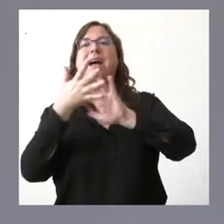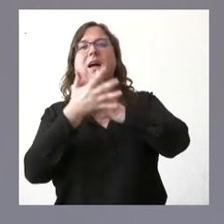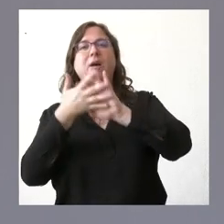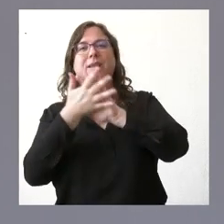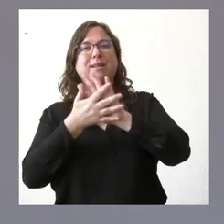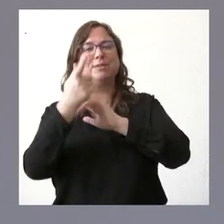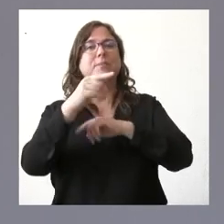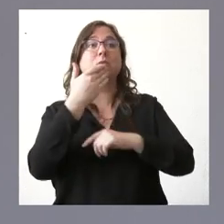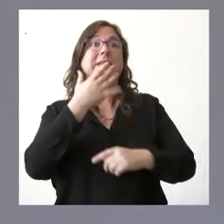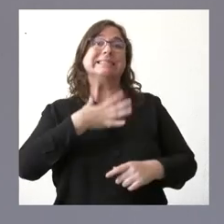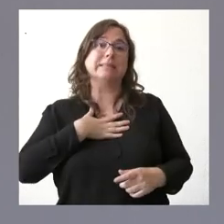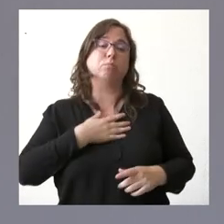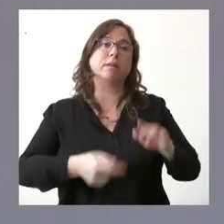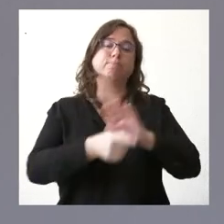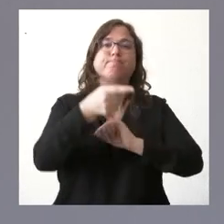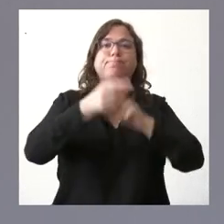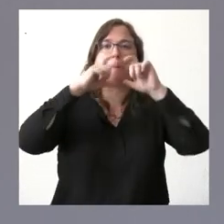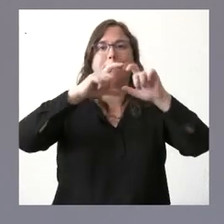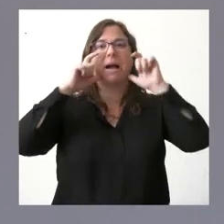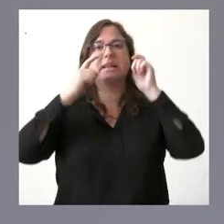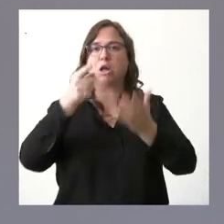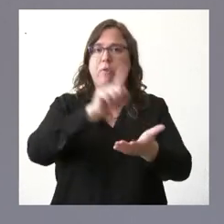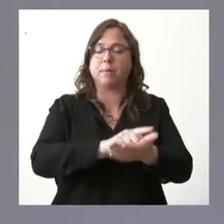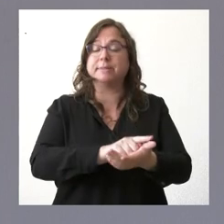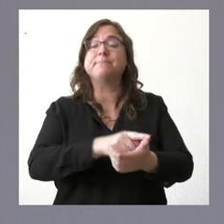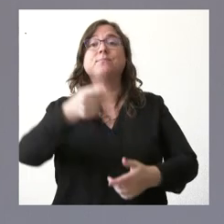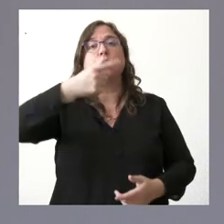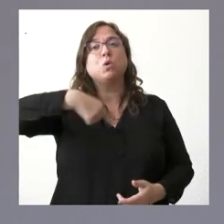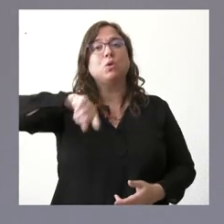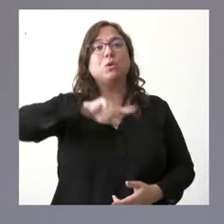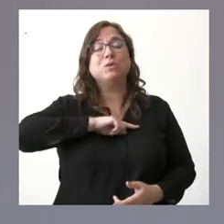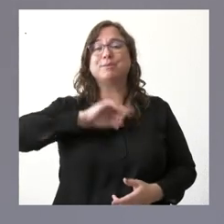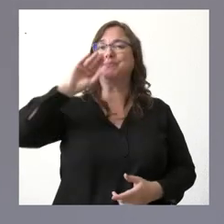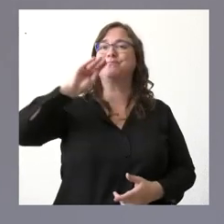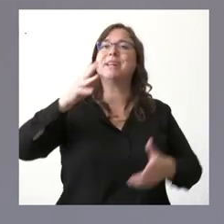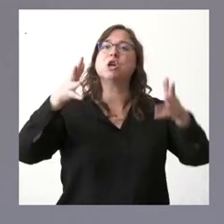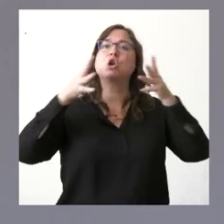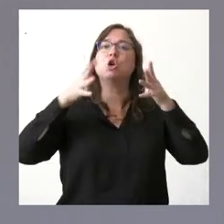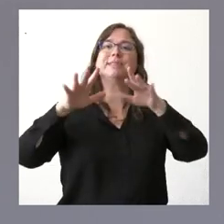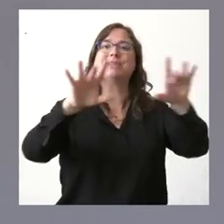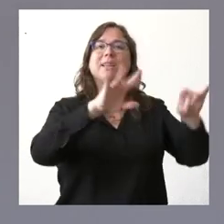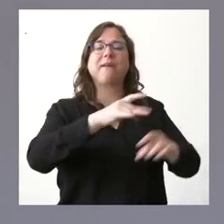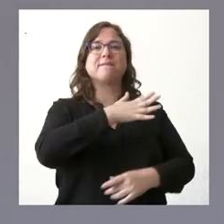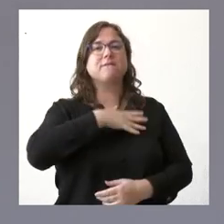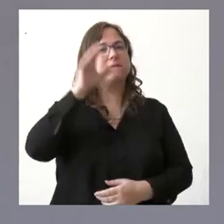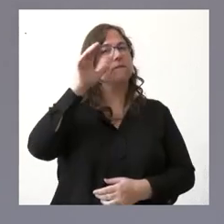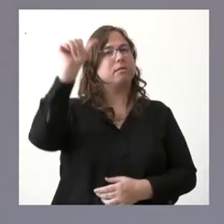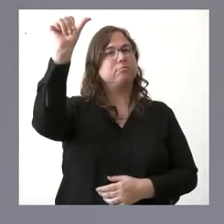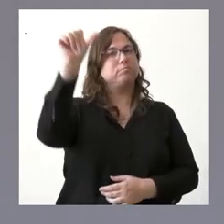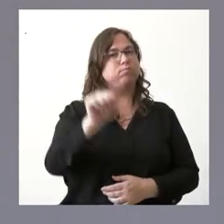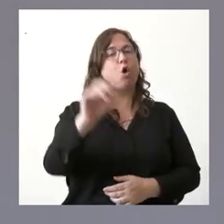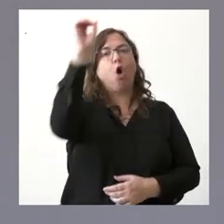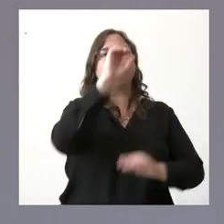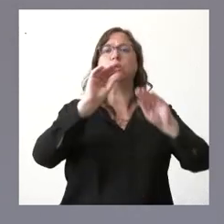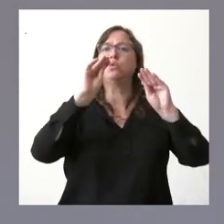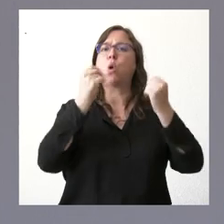del uso de las mascarillas nosotros vamos como le digo al Consejo Interterritorial con este ánimo de escuchar la posición de los expertos